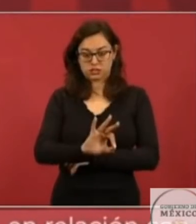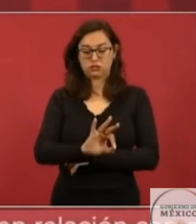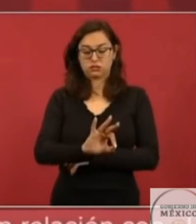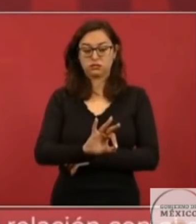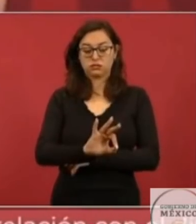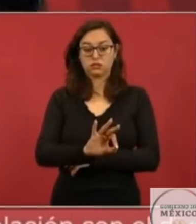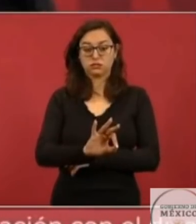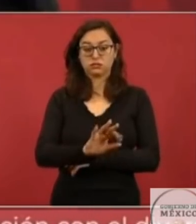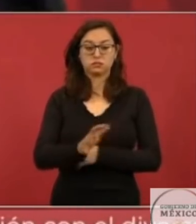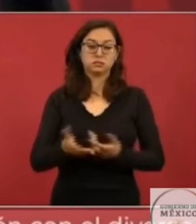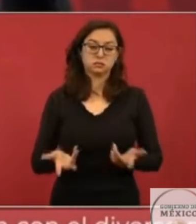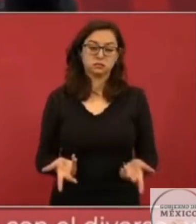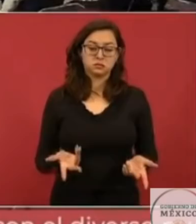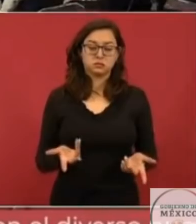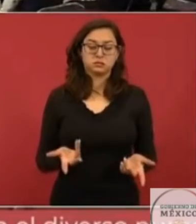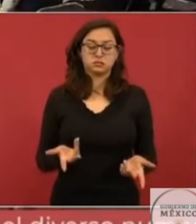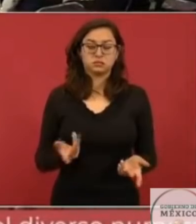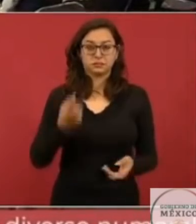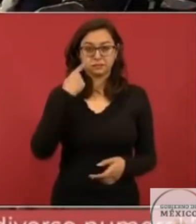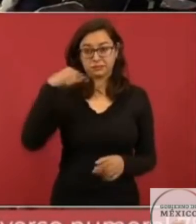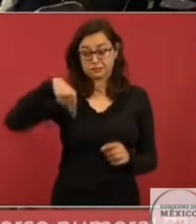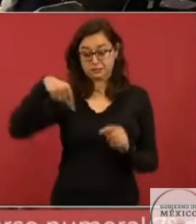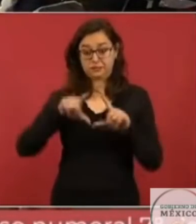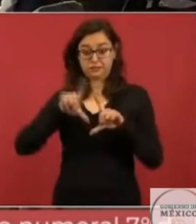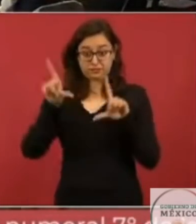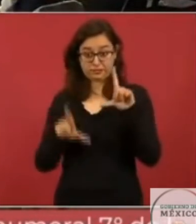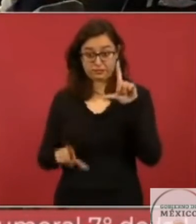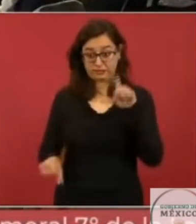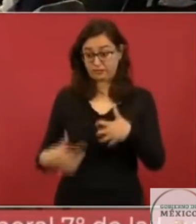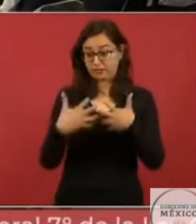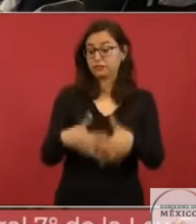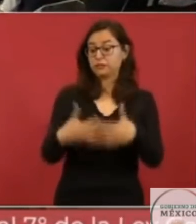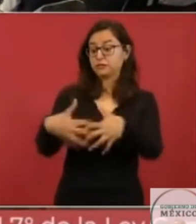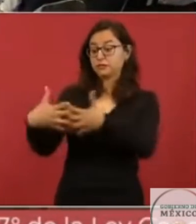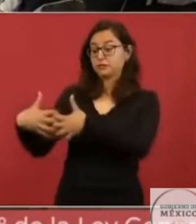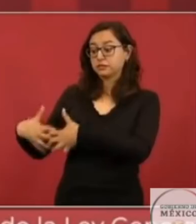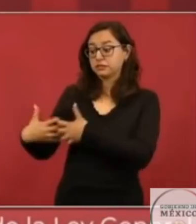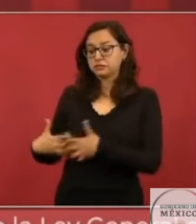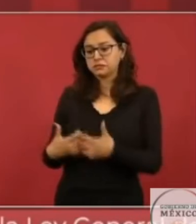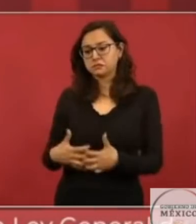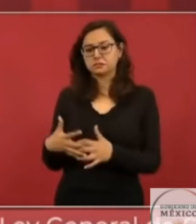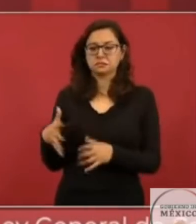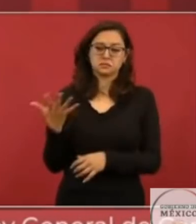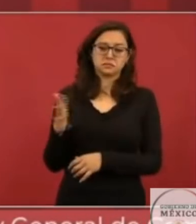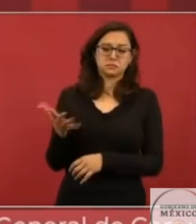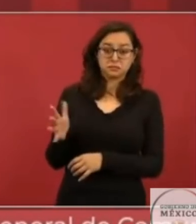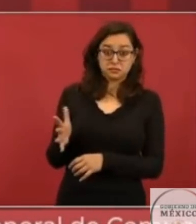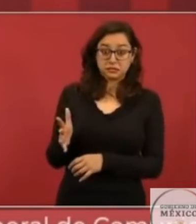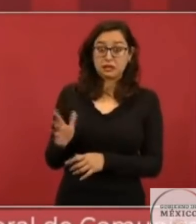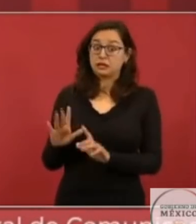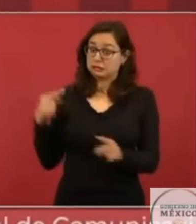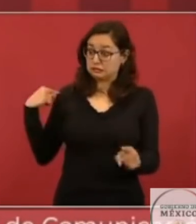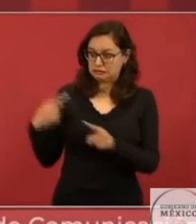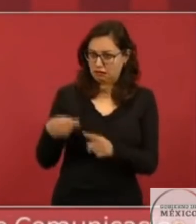Para tener una idea, las nuestras, en promedio, están operando ya,